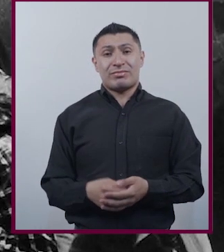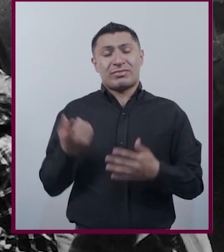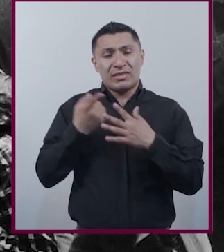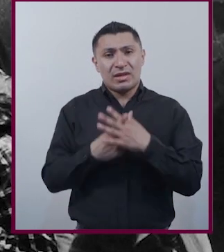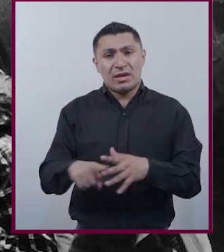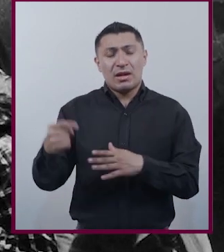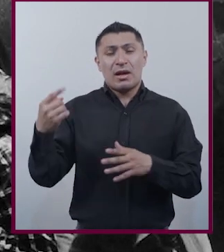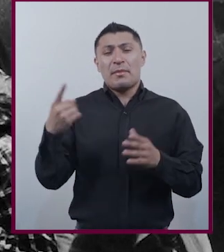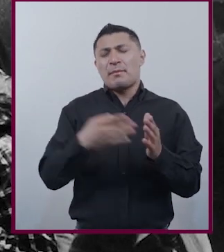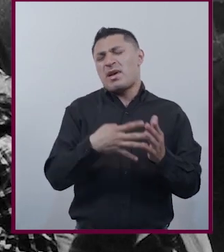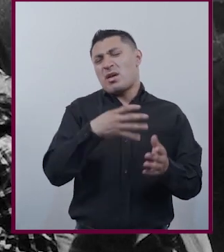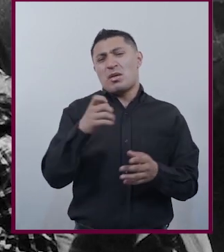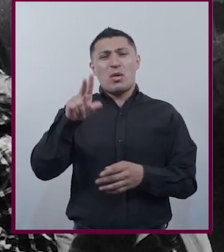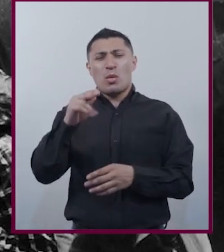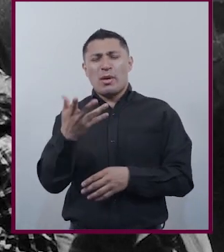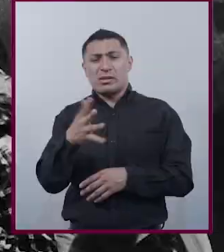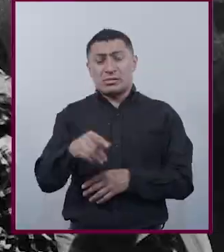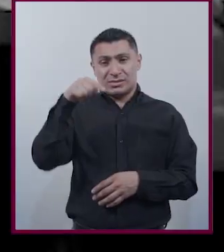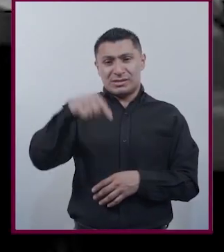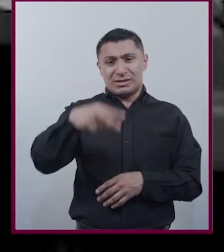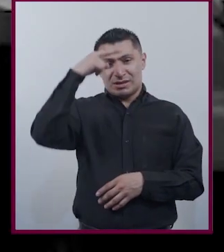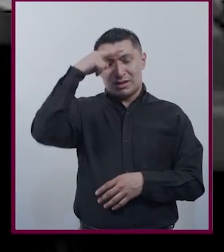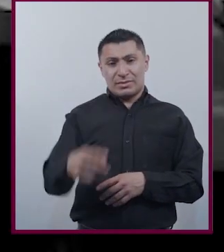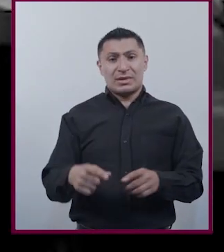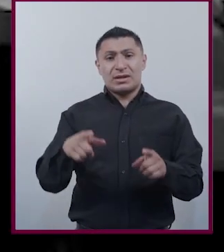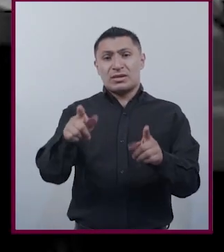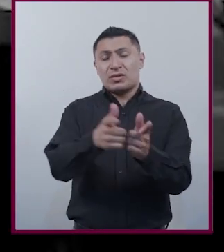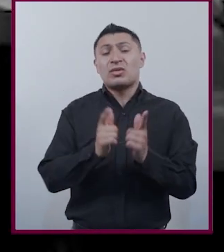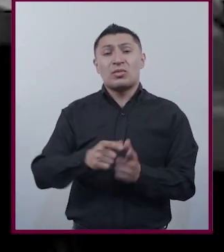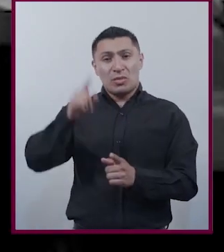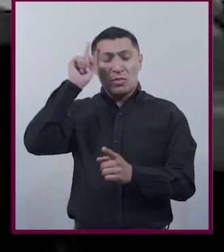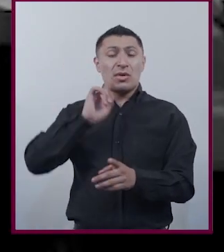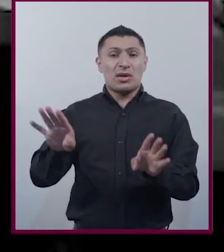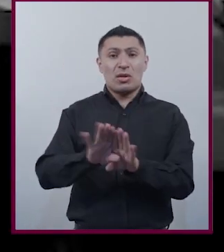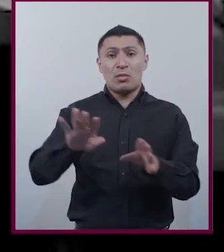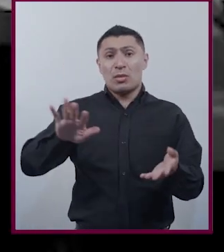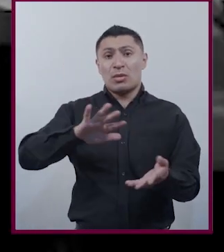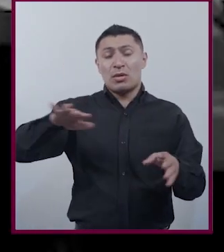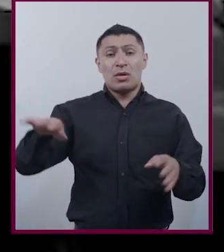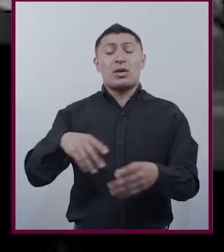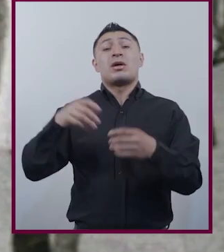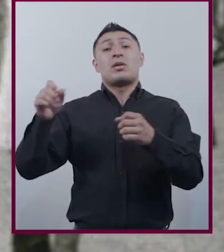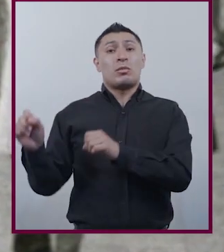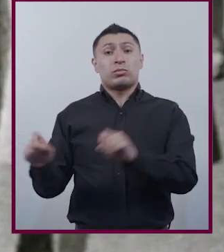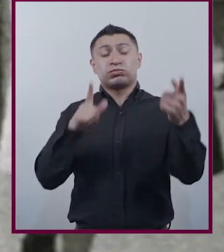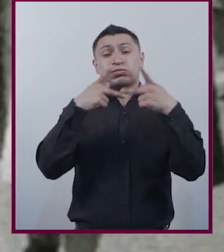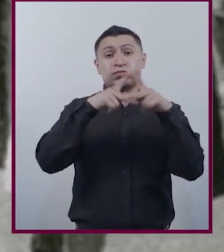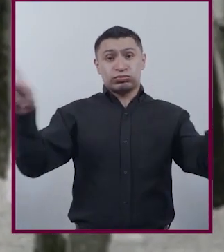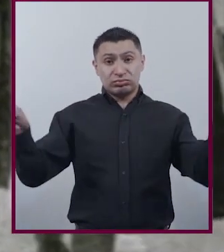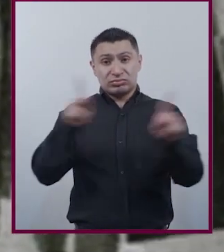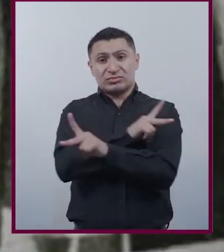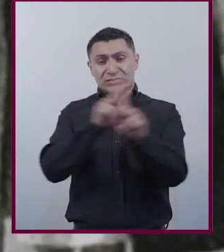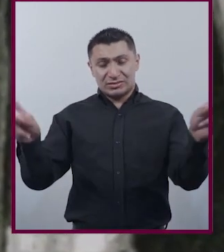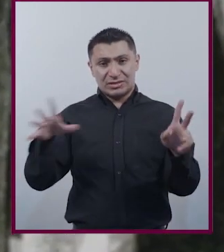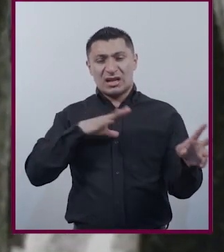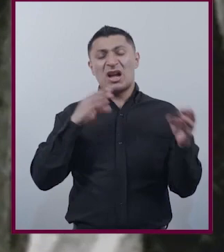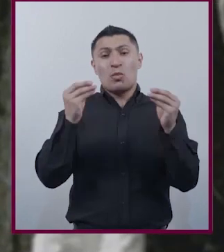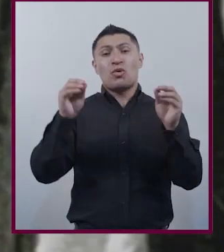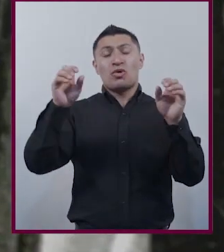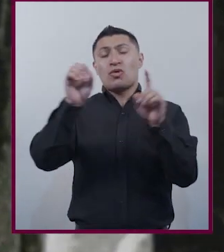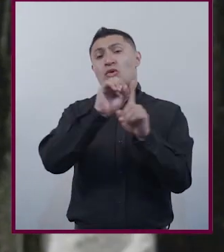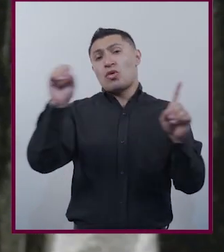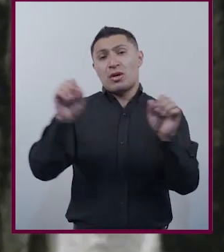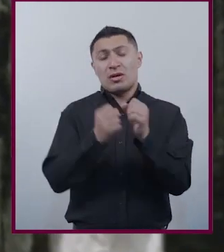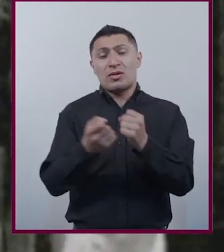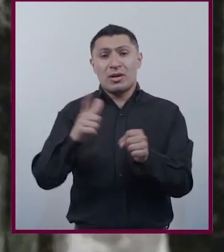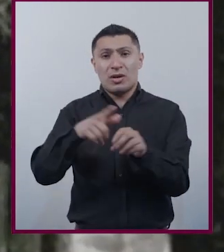partir de los años 80 el feminismo mexicano se vuelve un fenómeno mucho más público Y proliferan organizaciones sociales